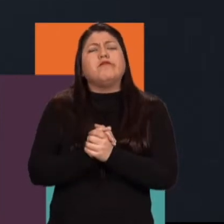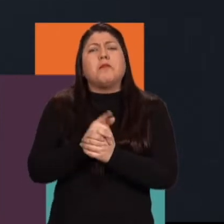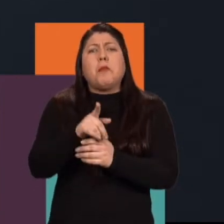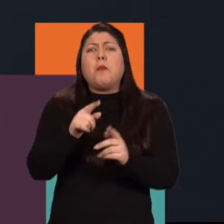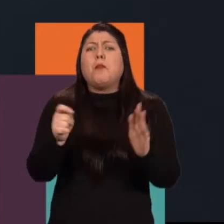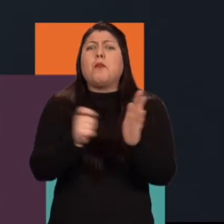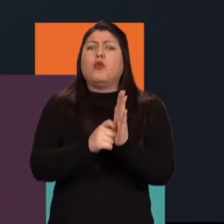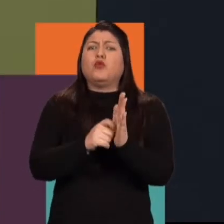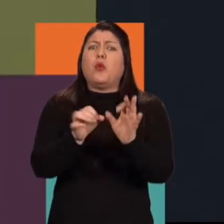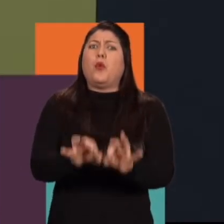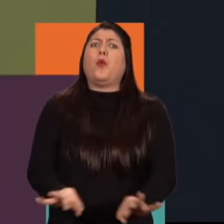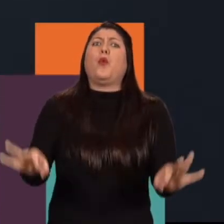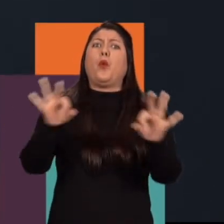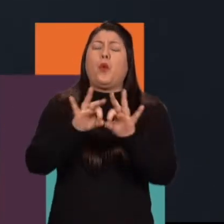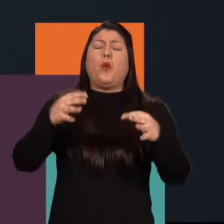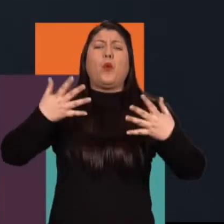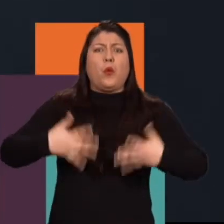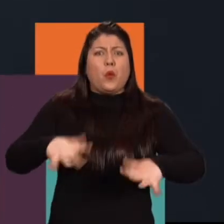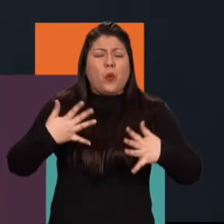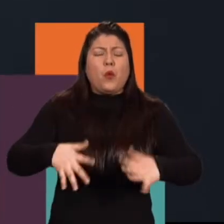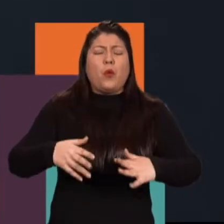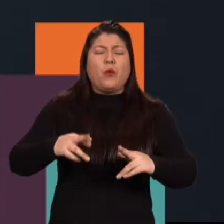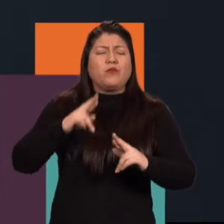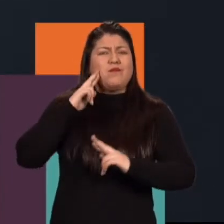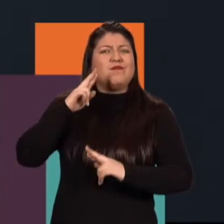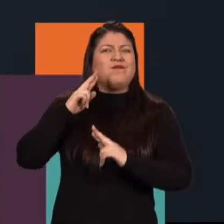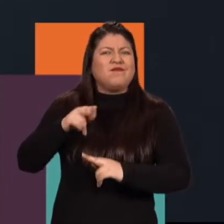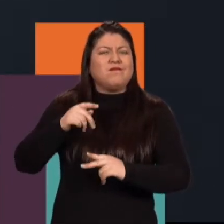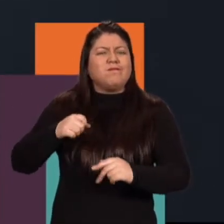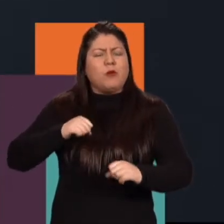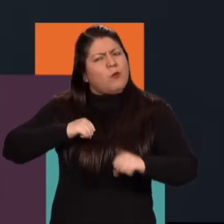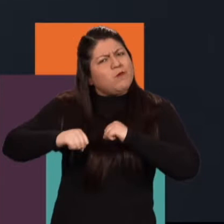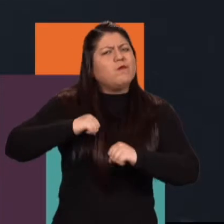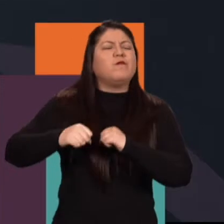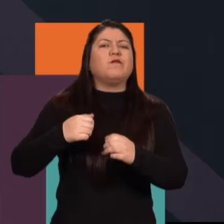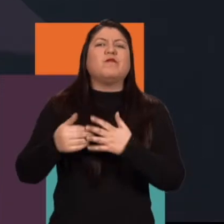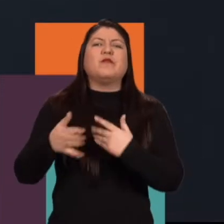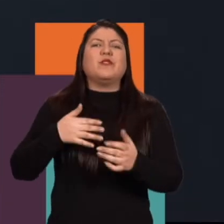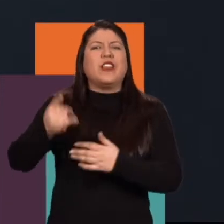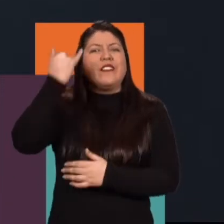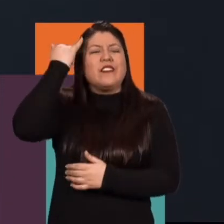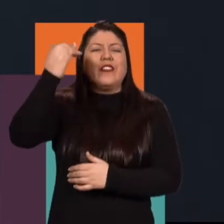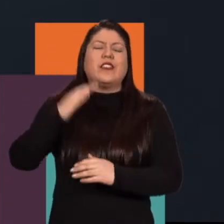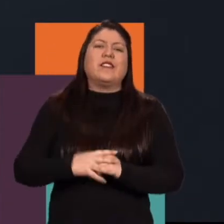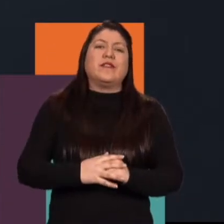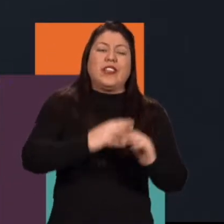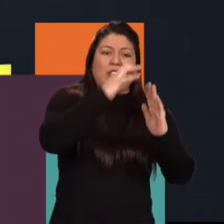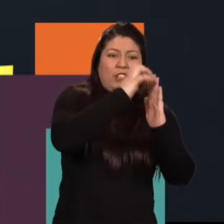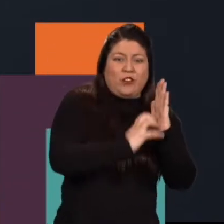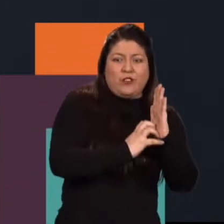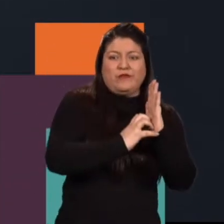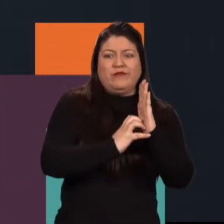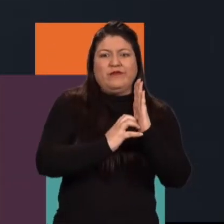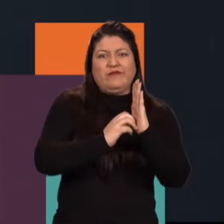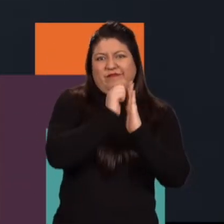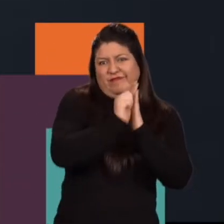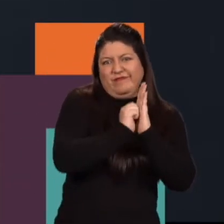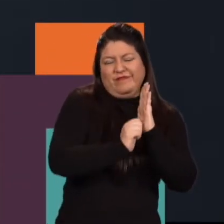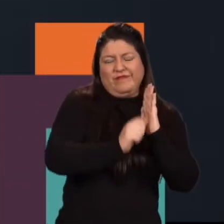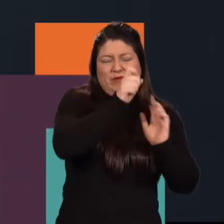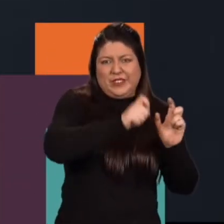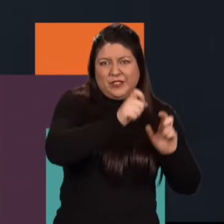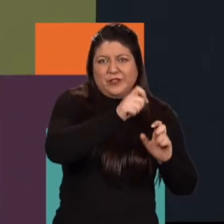un factor muy importante y la apuesta que ellos han hecho, porque digamos que nos permiten tanto a guionistas como